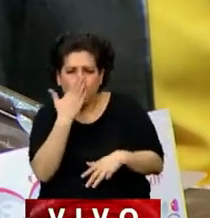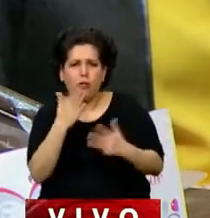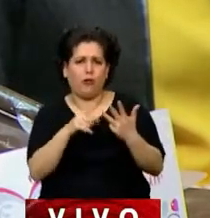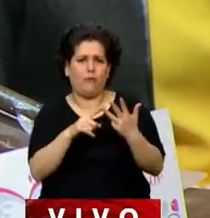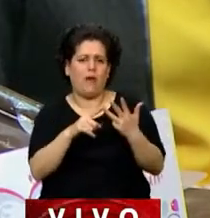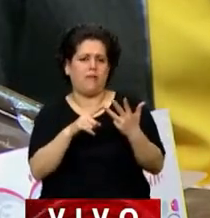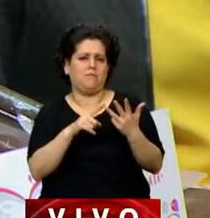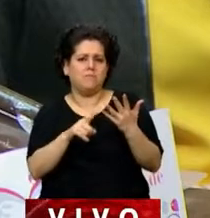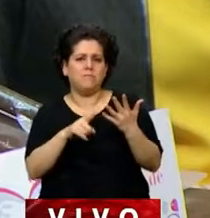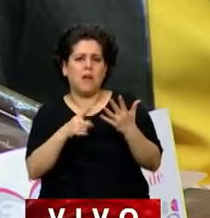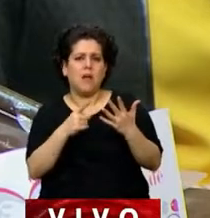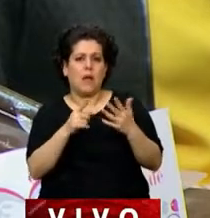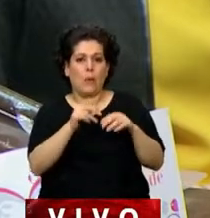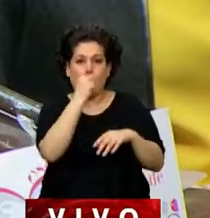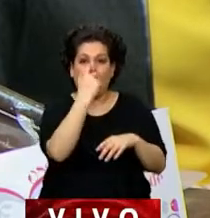uno de cada 23.